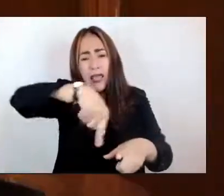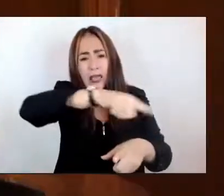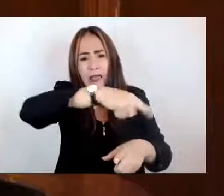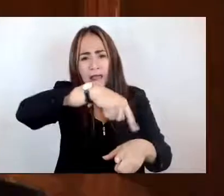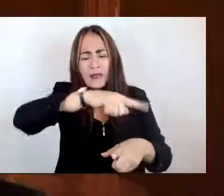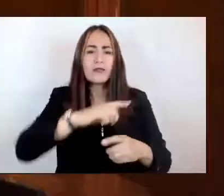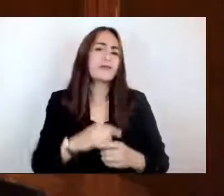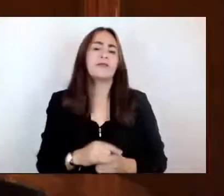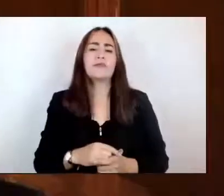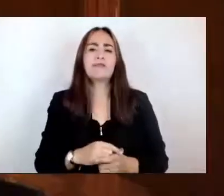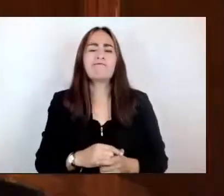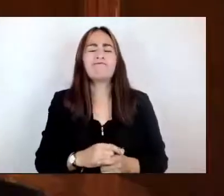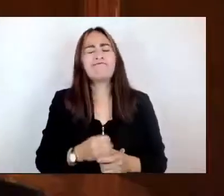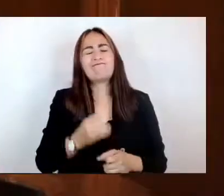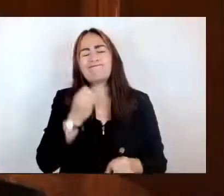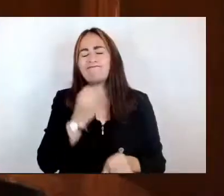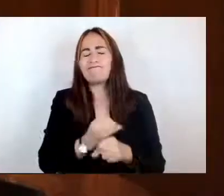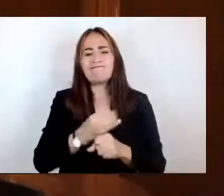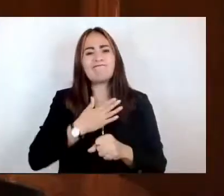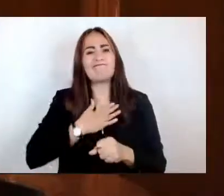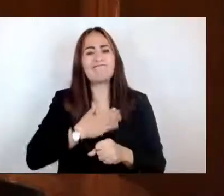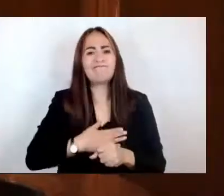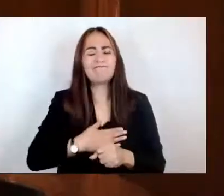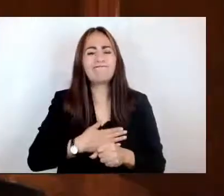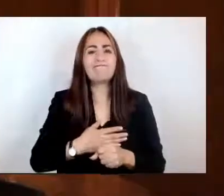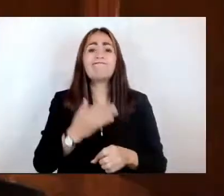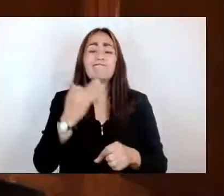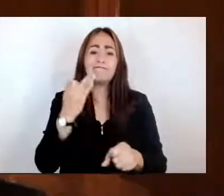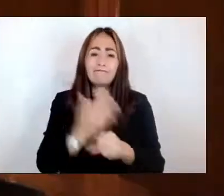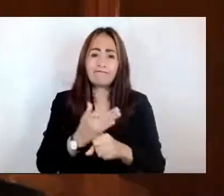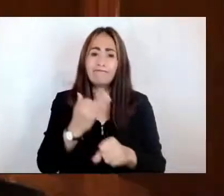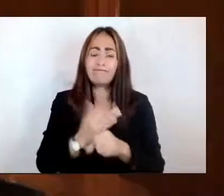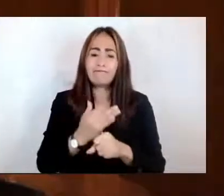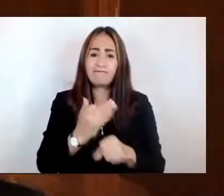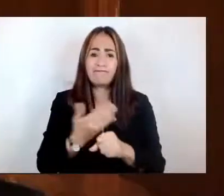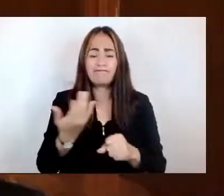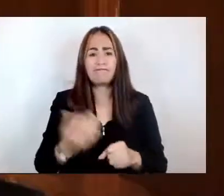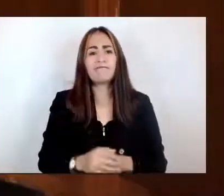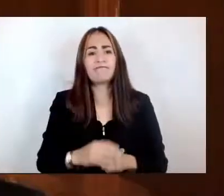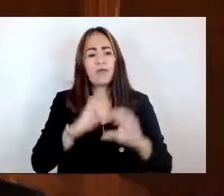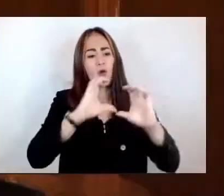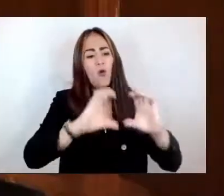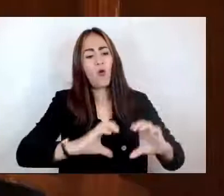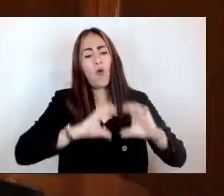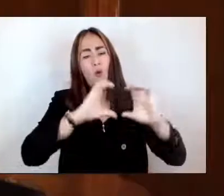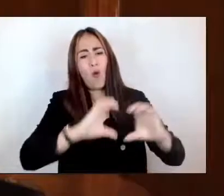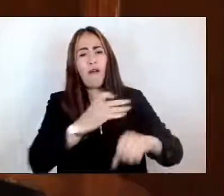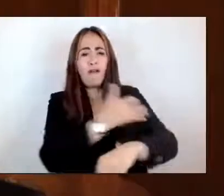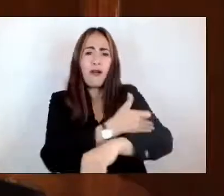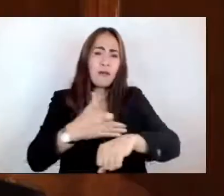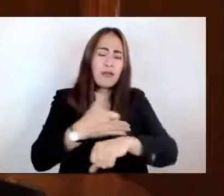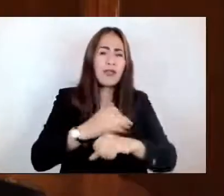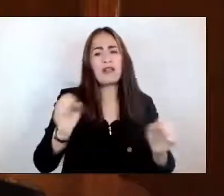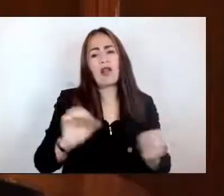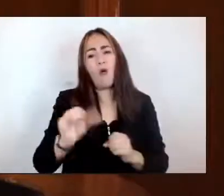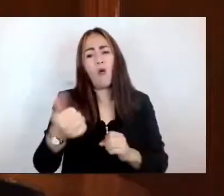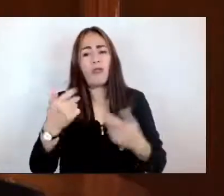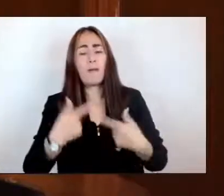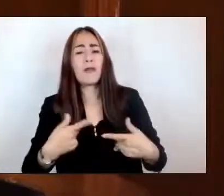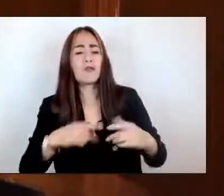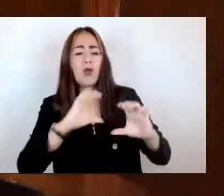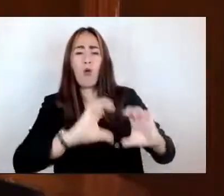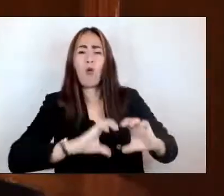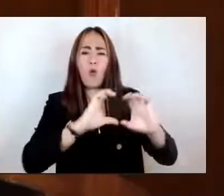injustas se encuentran sin un cuidado parental o familiar y que